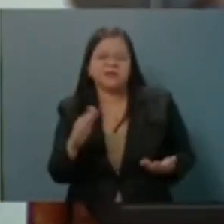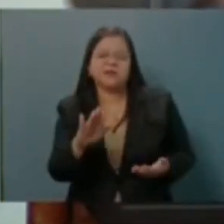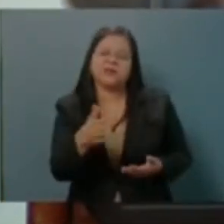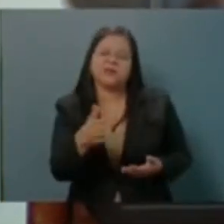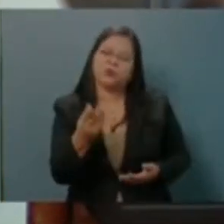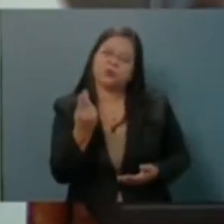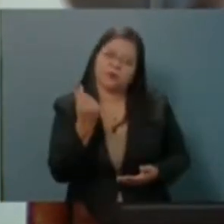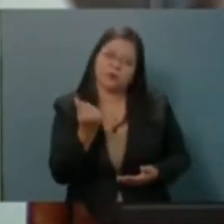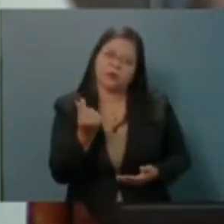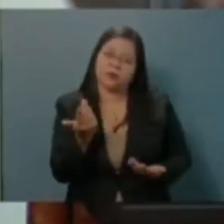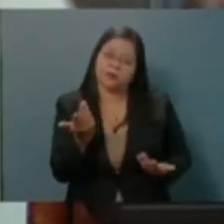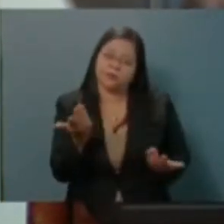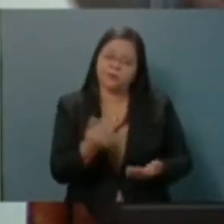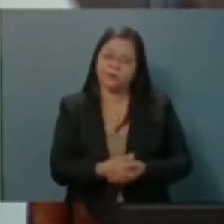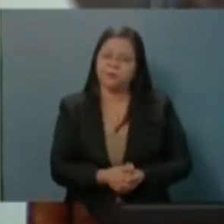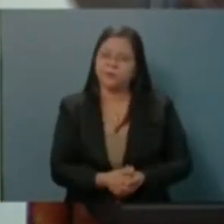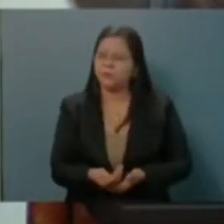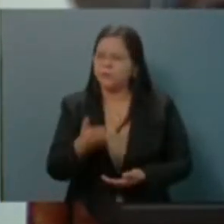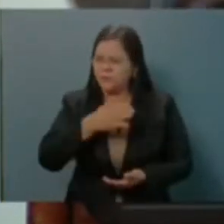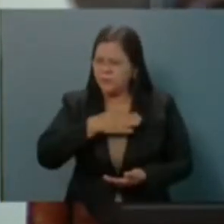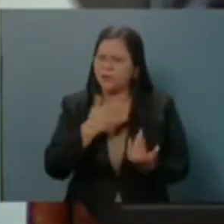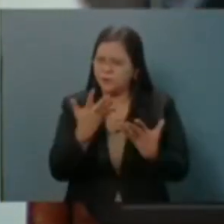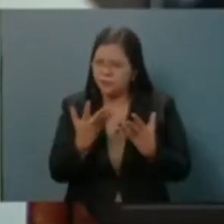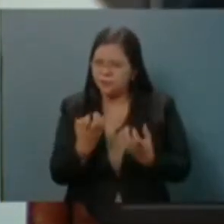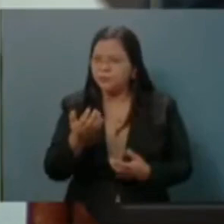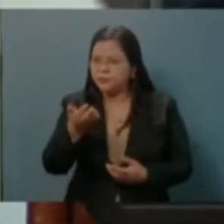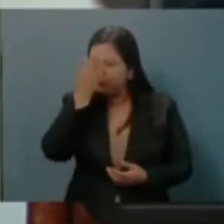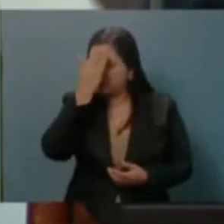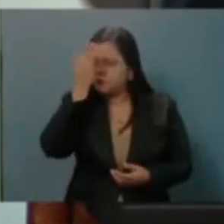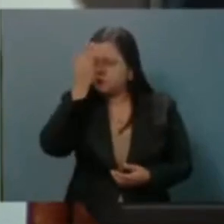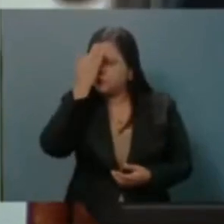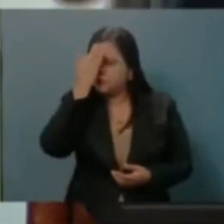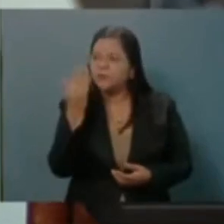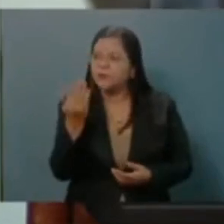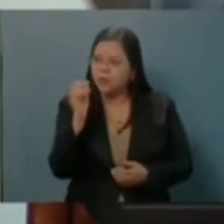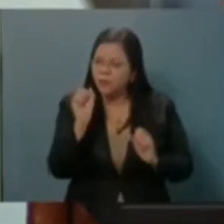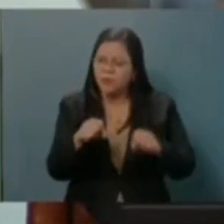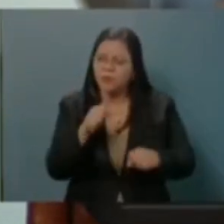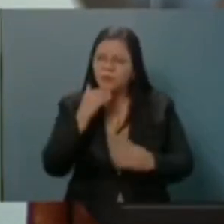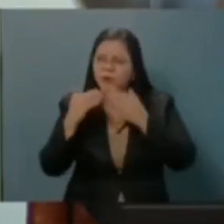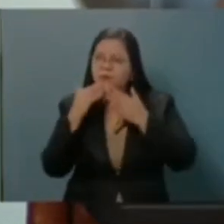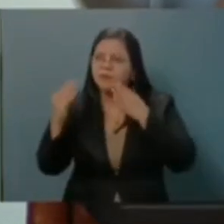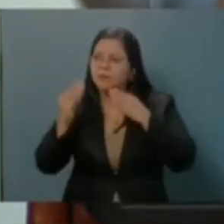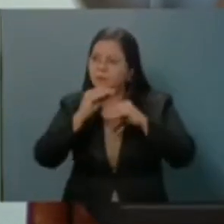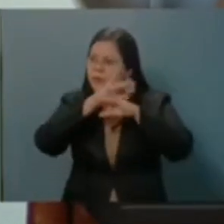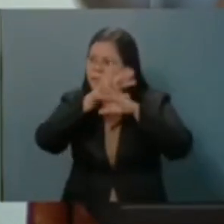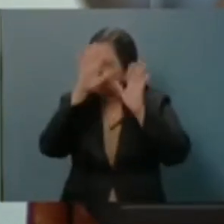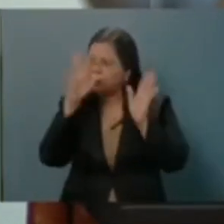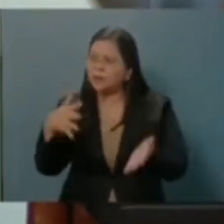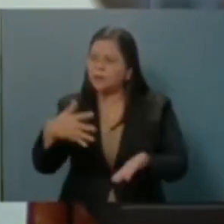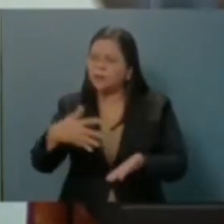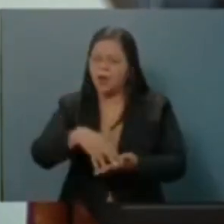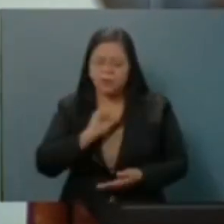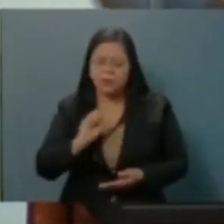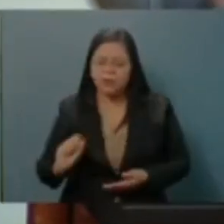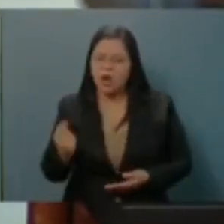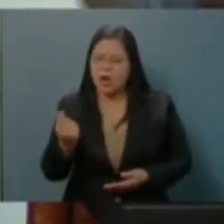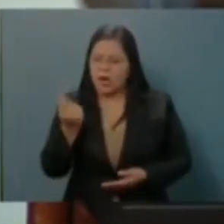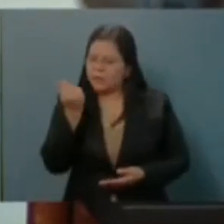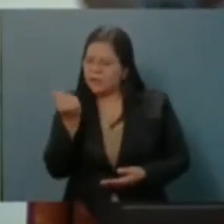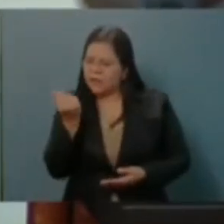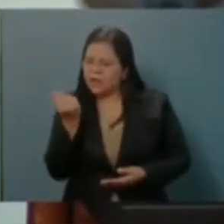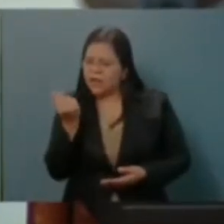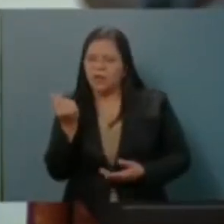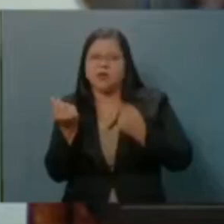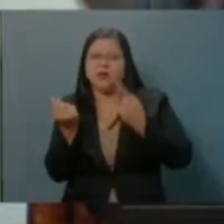utilizar estos fondos. A mí sí me gustaría que le quedara claro al pueblo salvadoreño de dónde van a salir estos